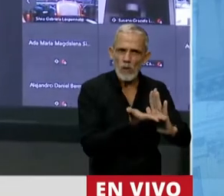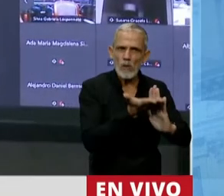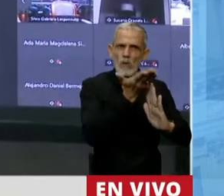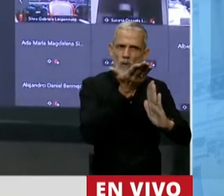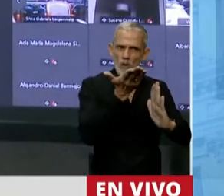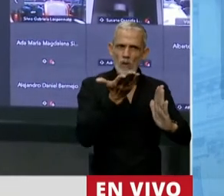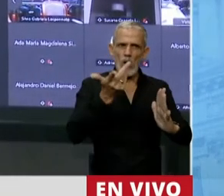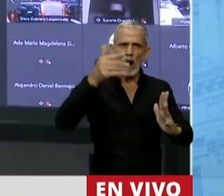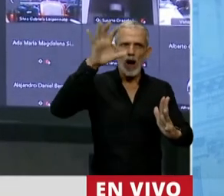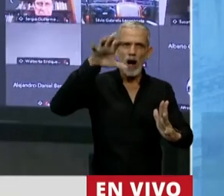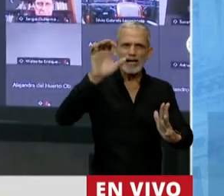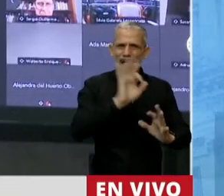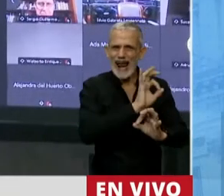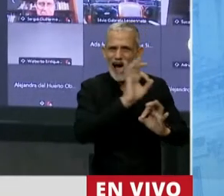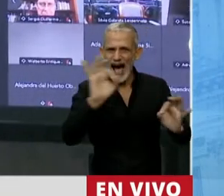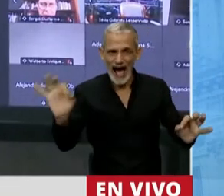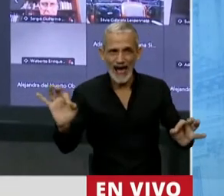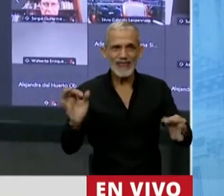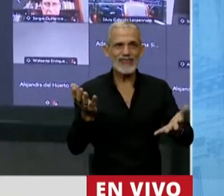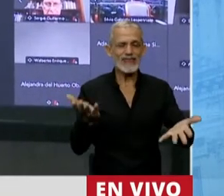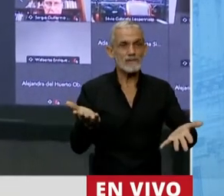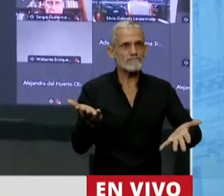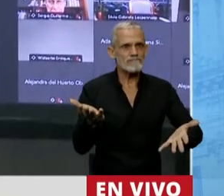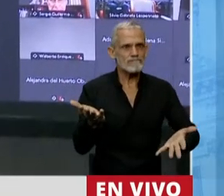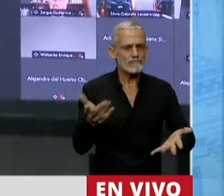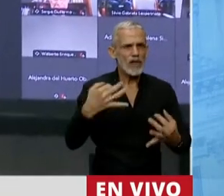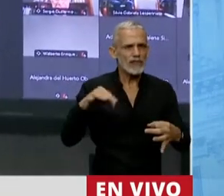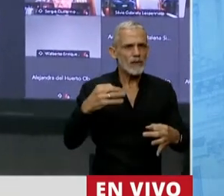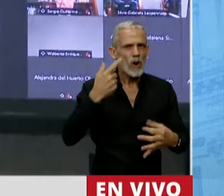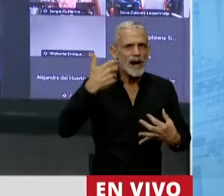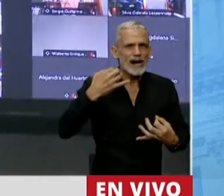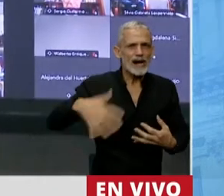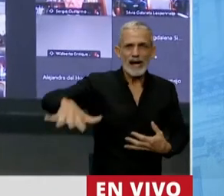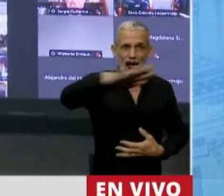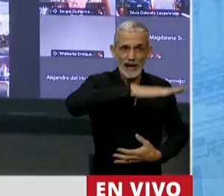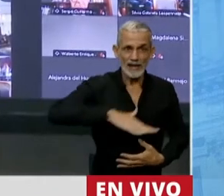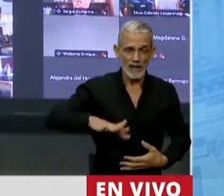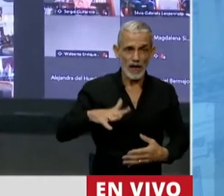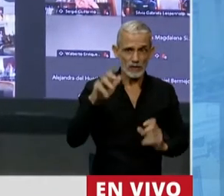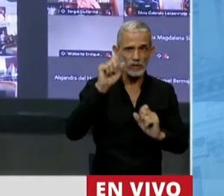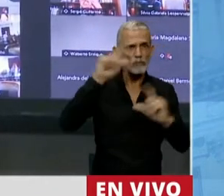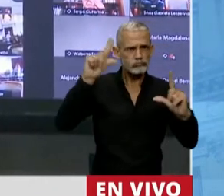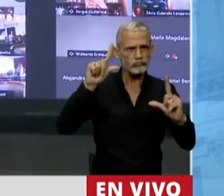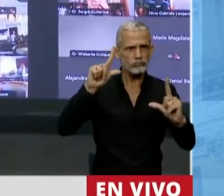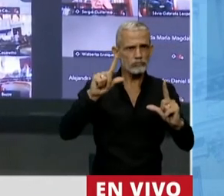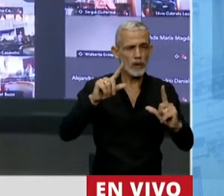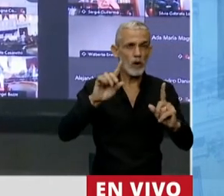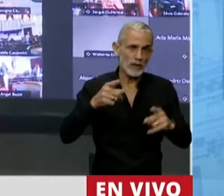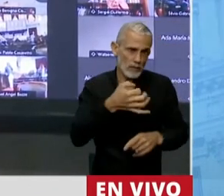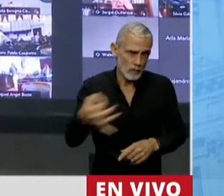etc. Debemos asumir, Presidente, una realidad tan sorprendente como cierta.